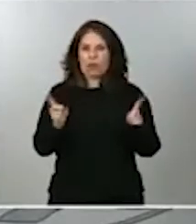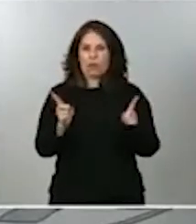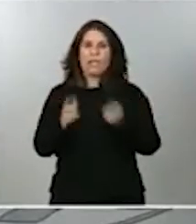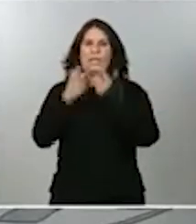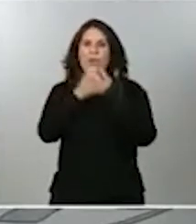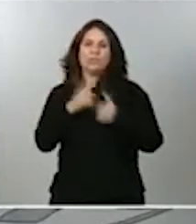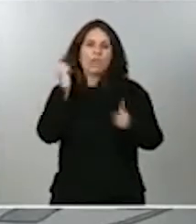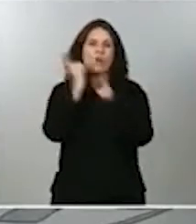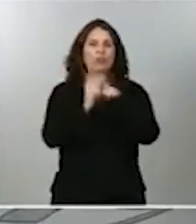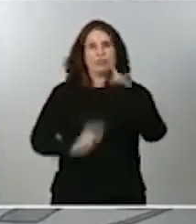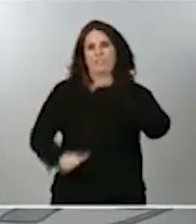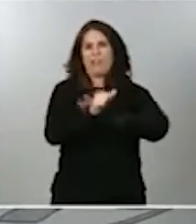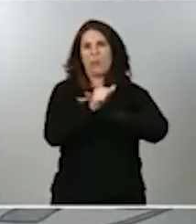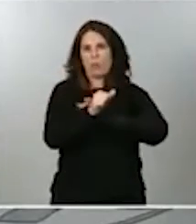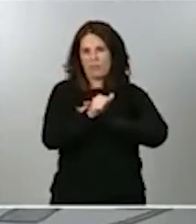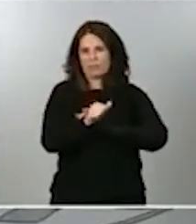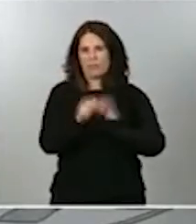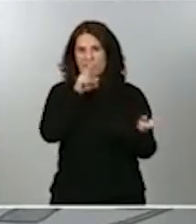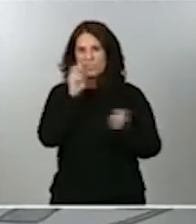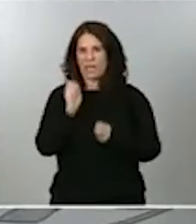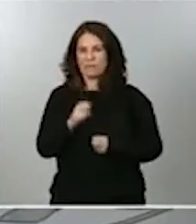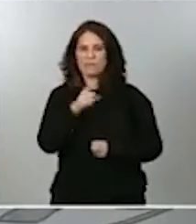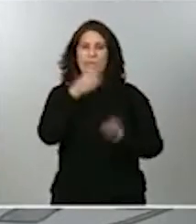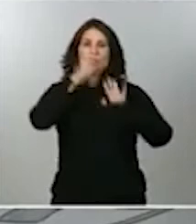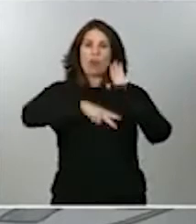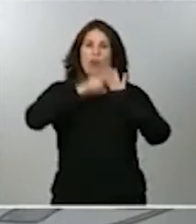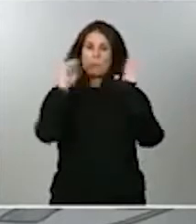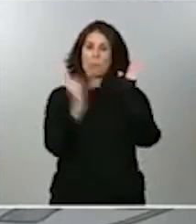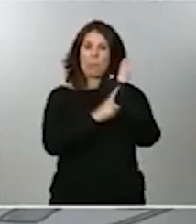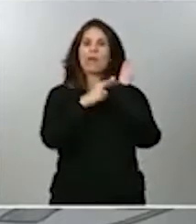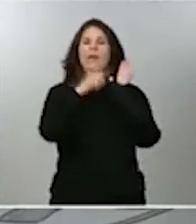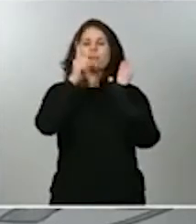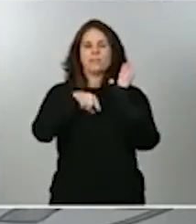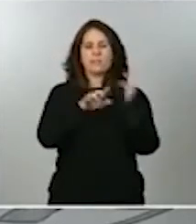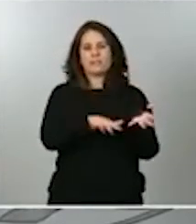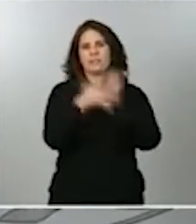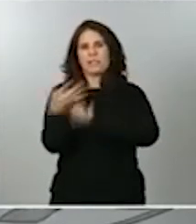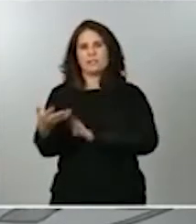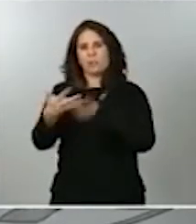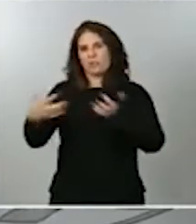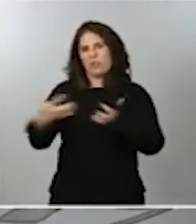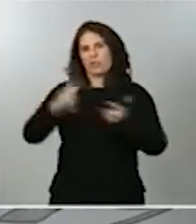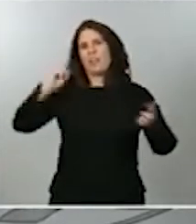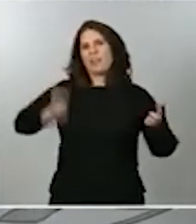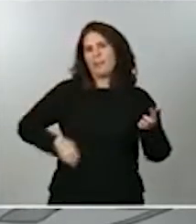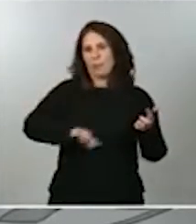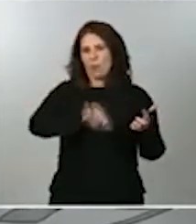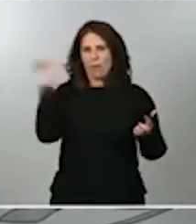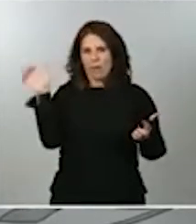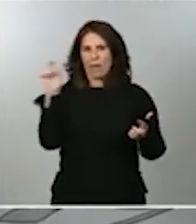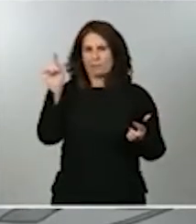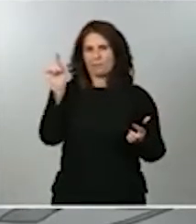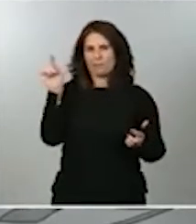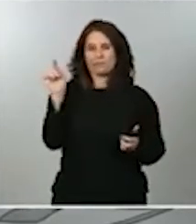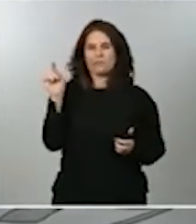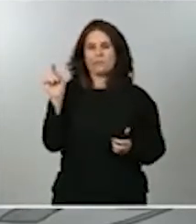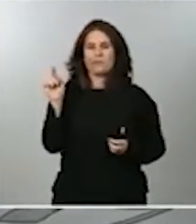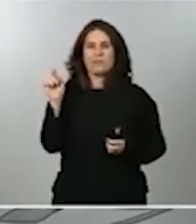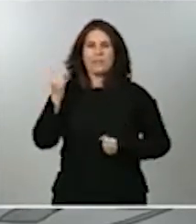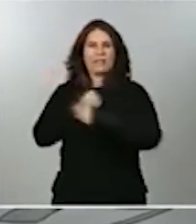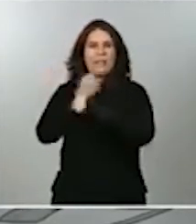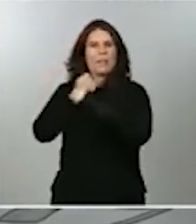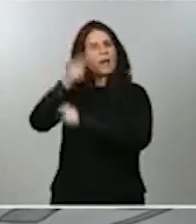Es una norma que incluye también la transposición de la directiva europea que trabaja contra la ilusión fiscal,